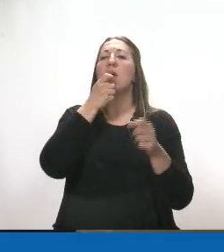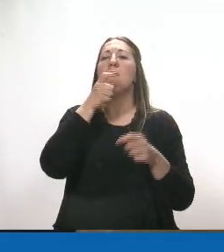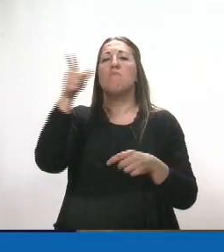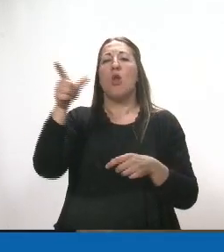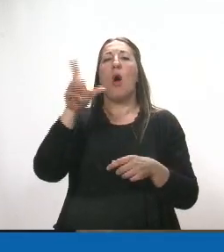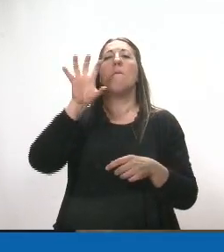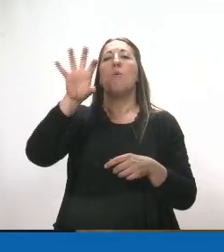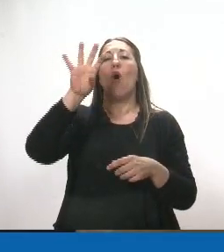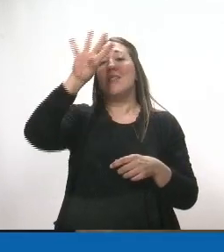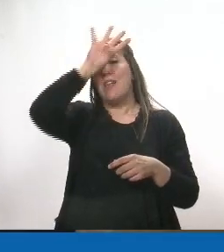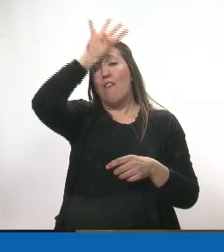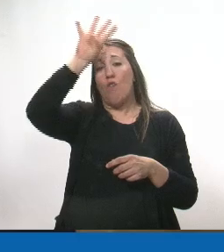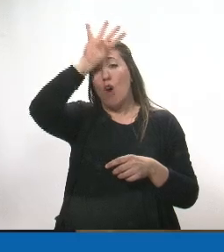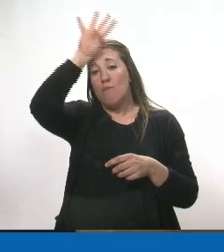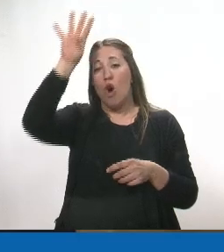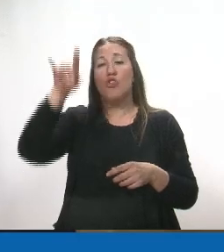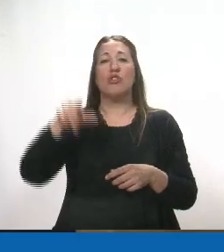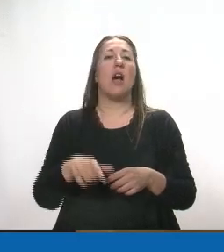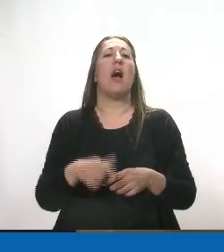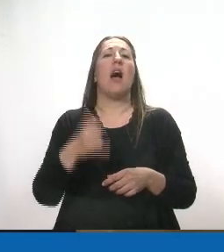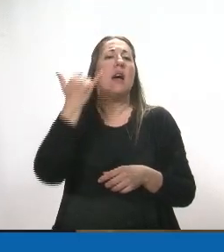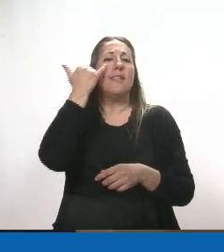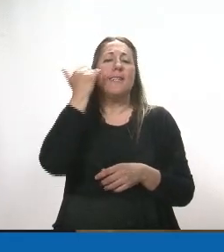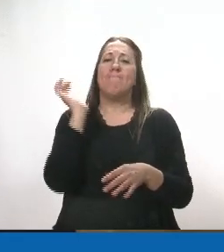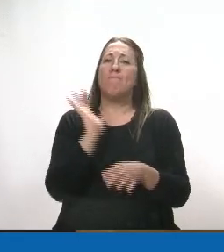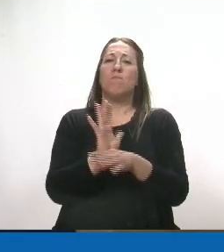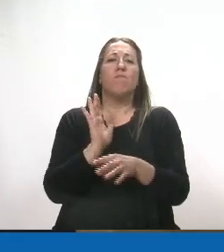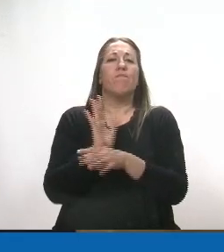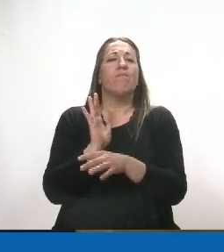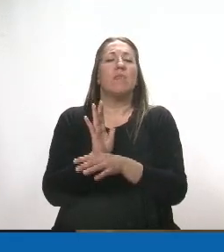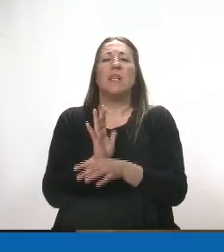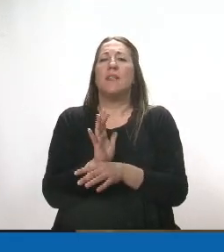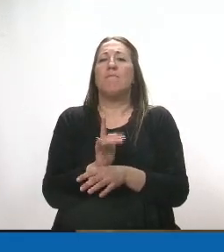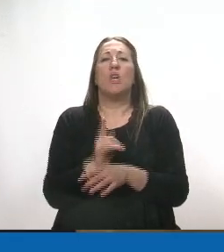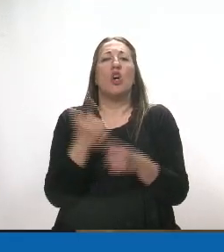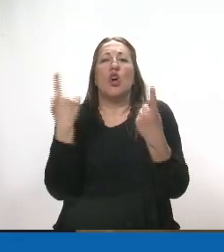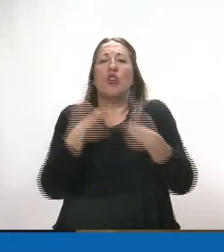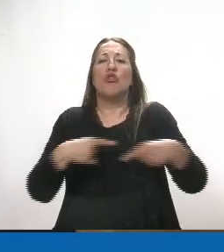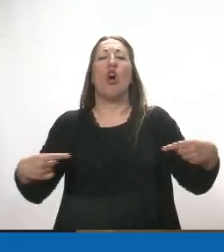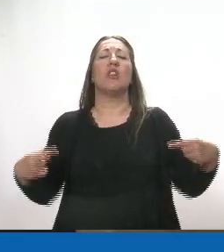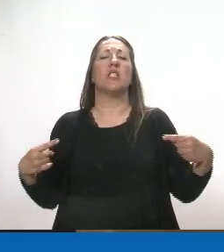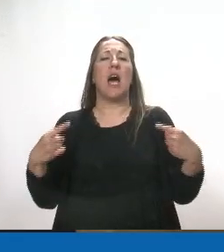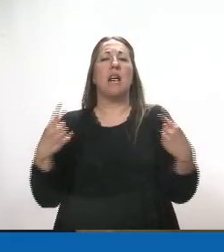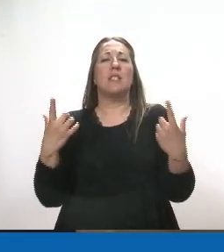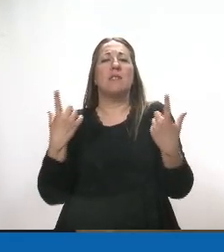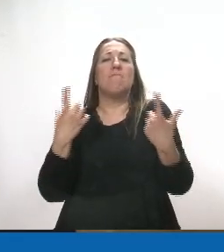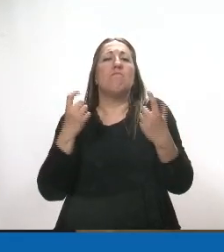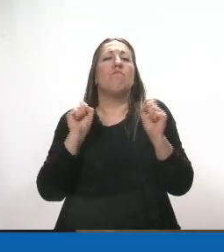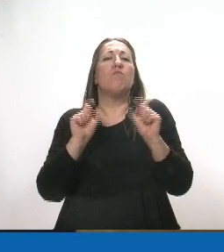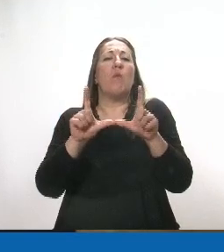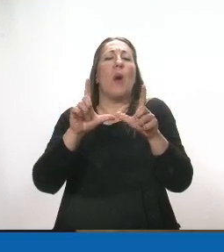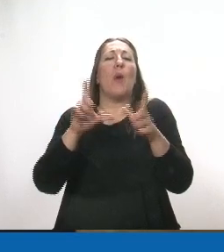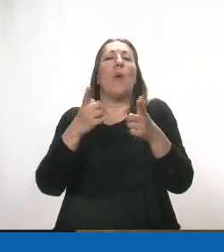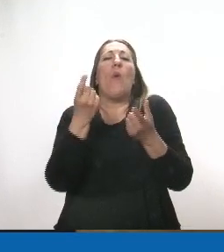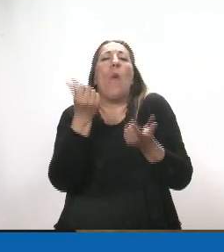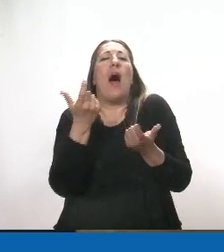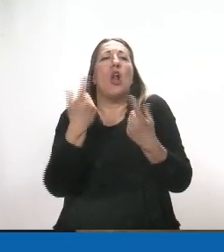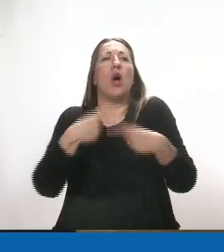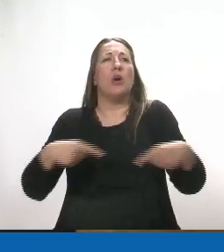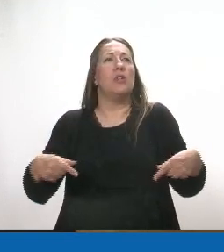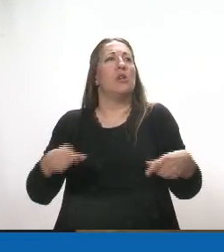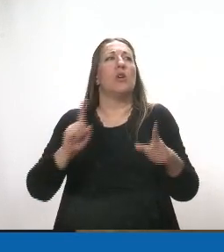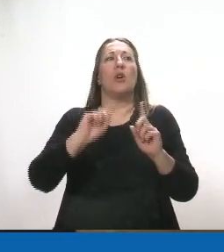provincia que ha burlado absolutamente todos los valores republicanos, convirtiéndose